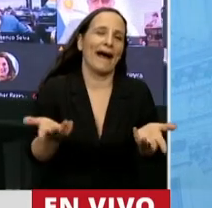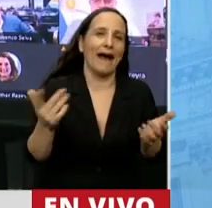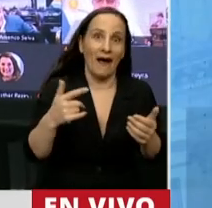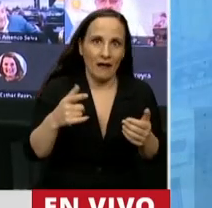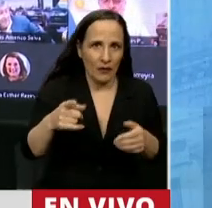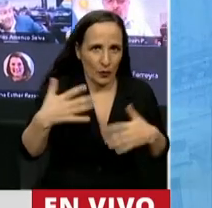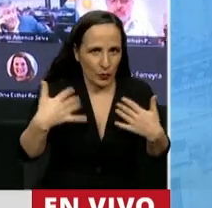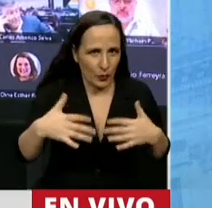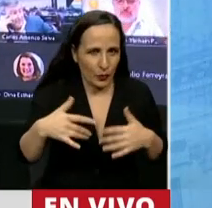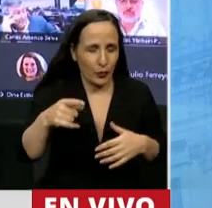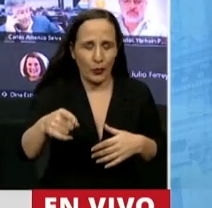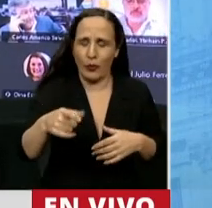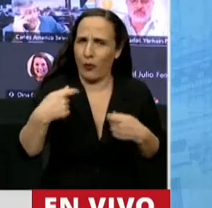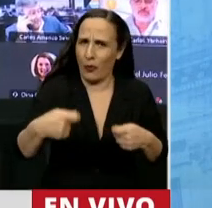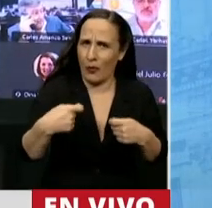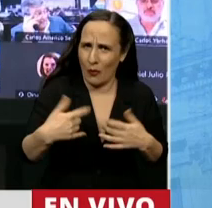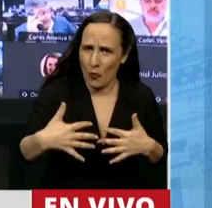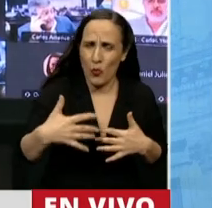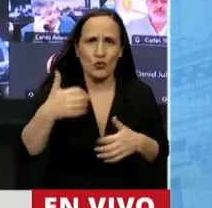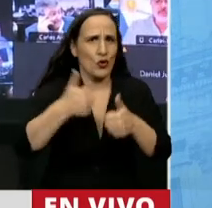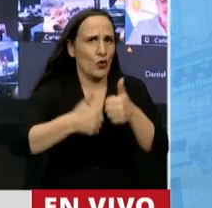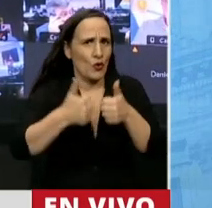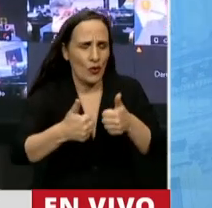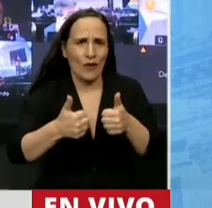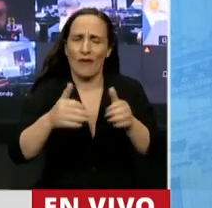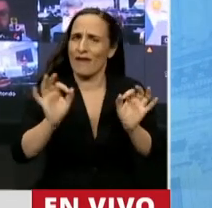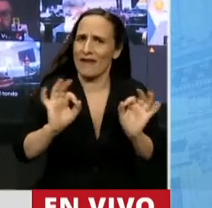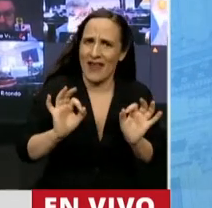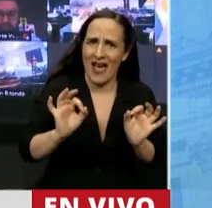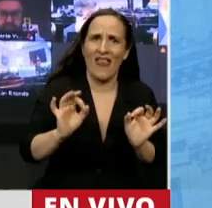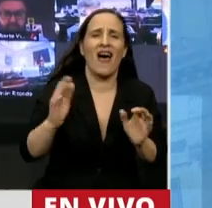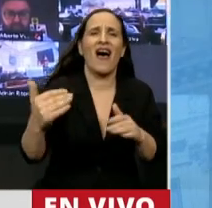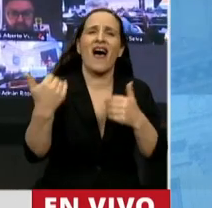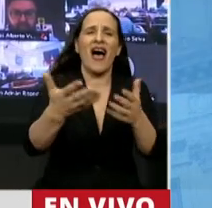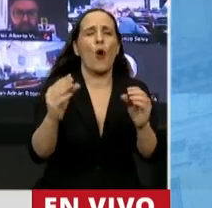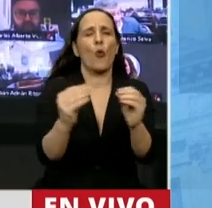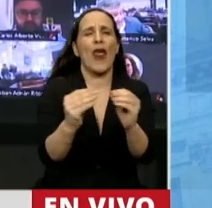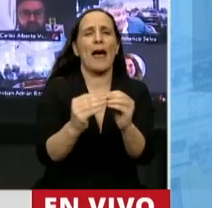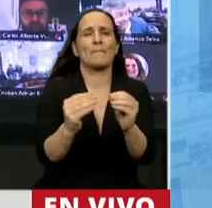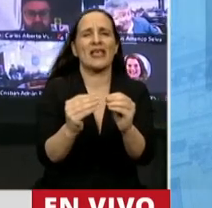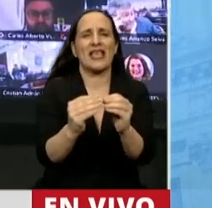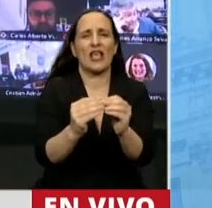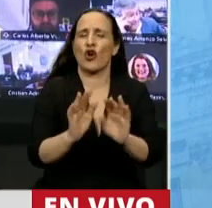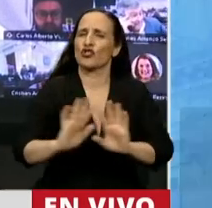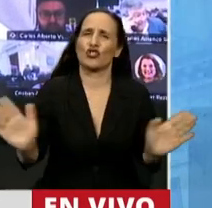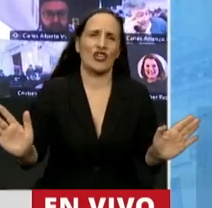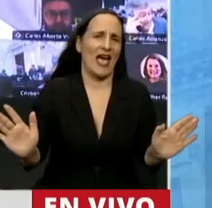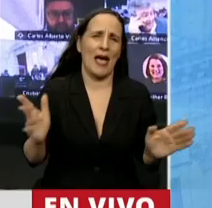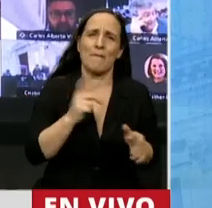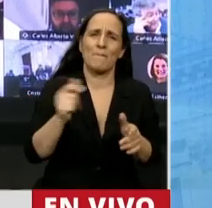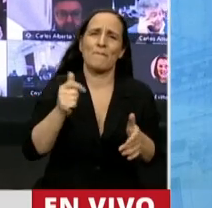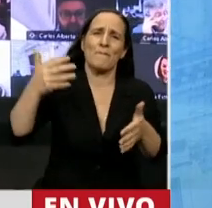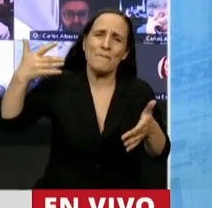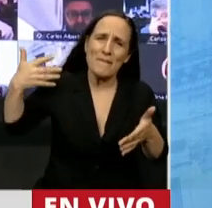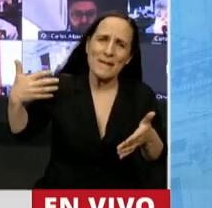millones sin licitación, sin concurso, sin nada. Se la dieron a un amigo y ya está. Hace meses,